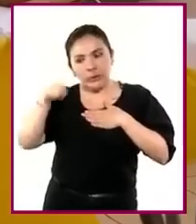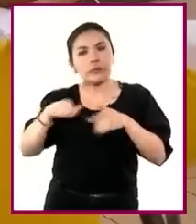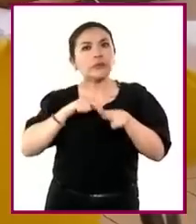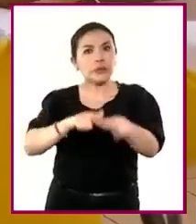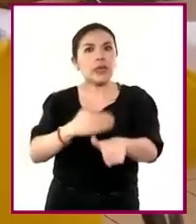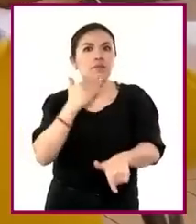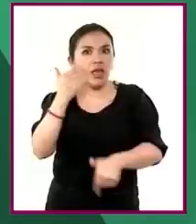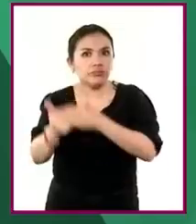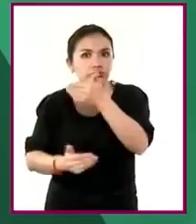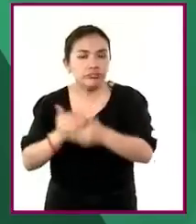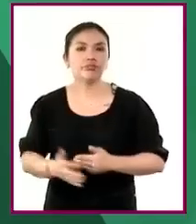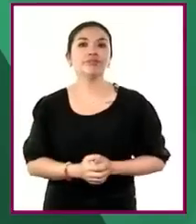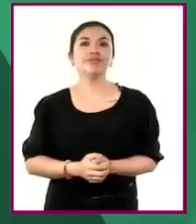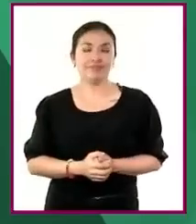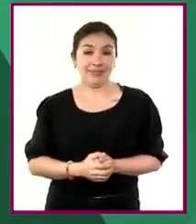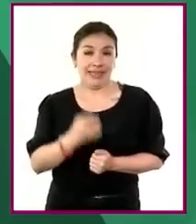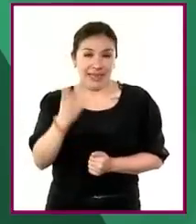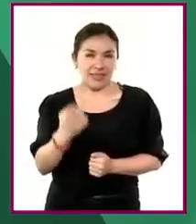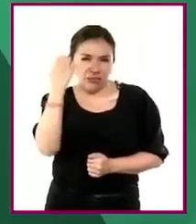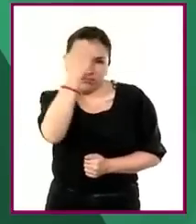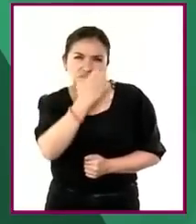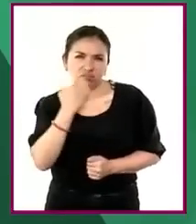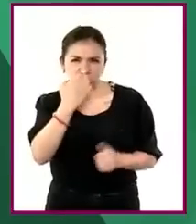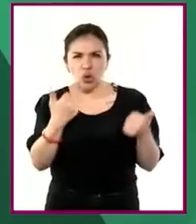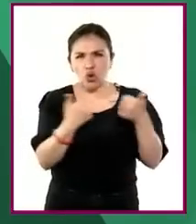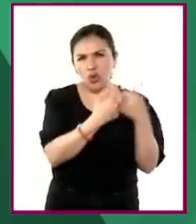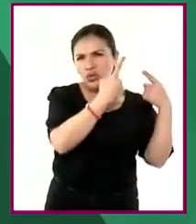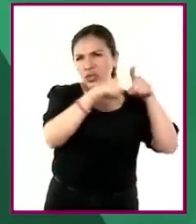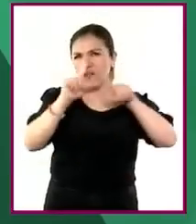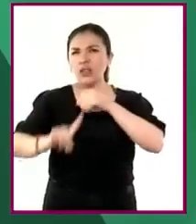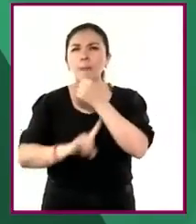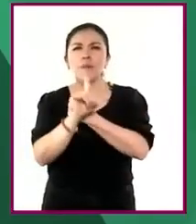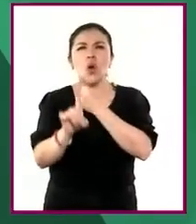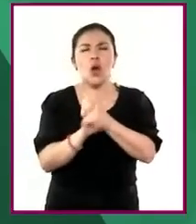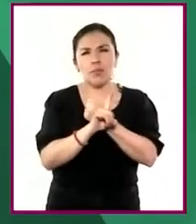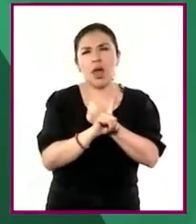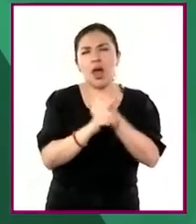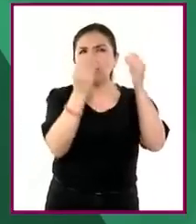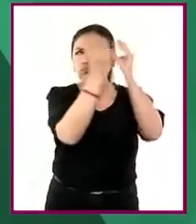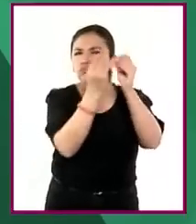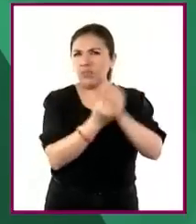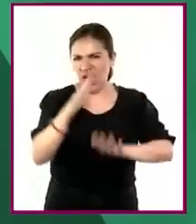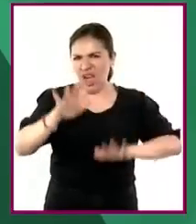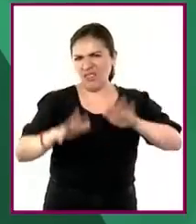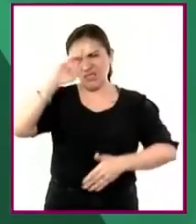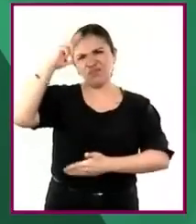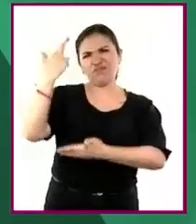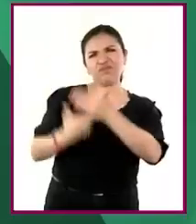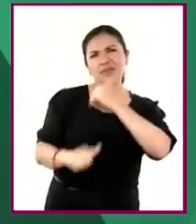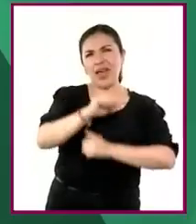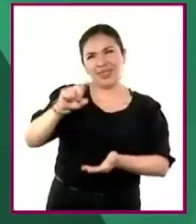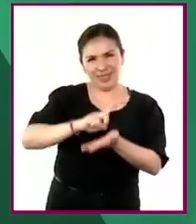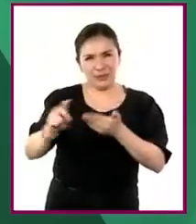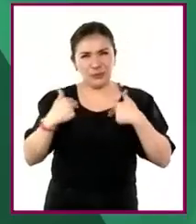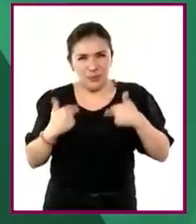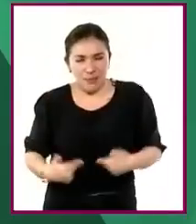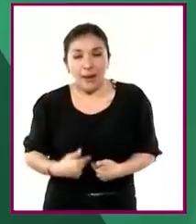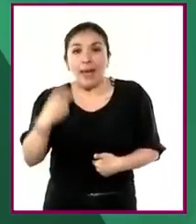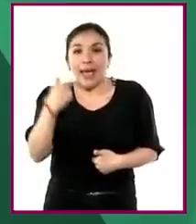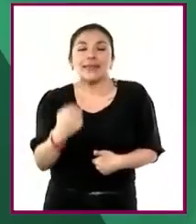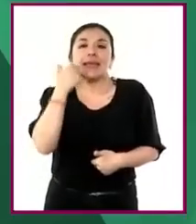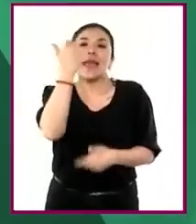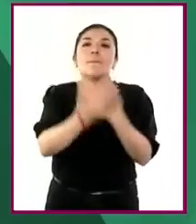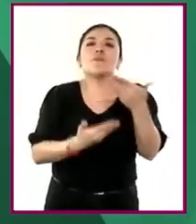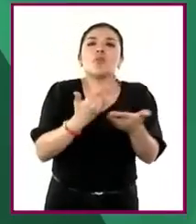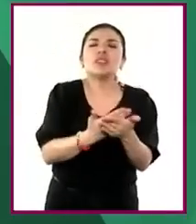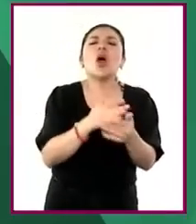ejercicio. A partir del análisis crítico de situaciones en las que no se respetan los derechos humanos, se